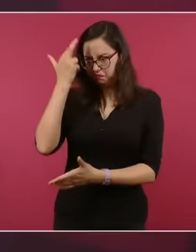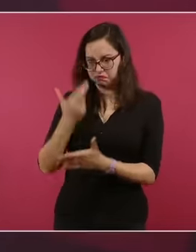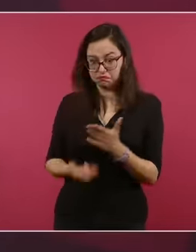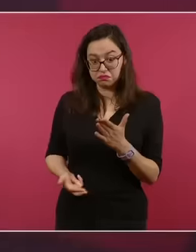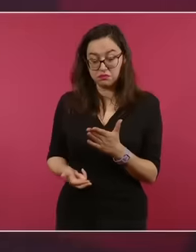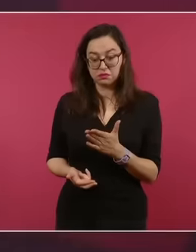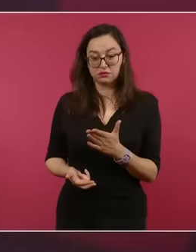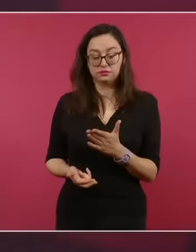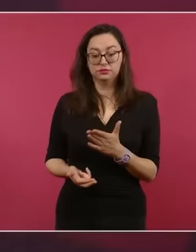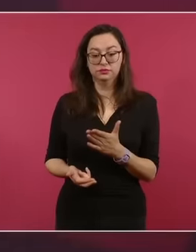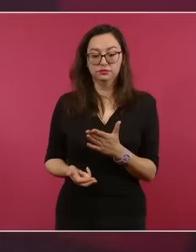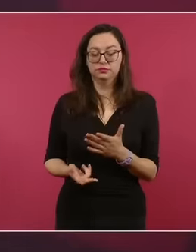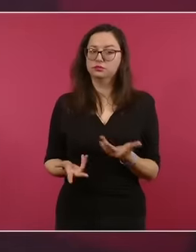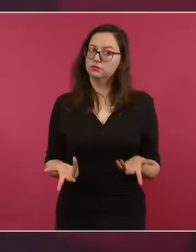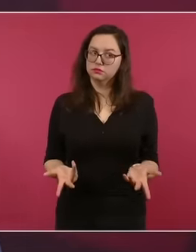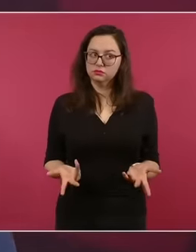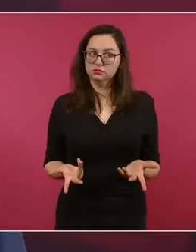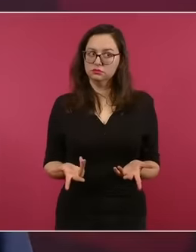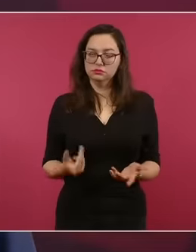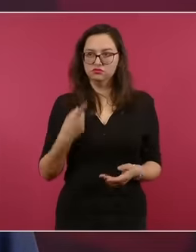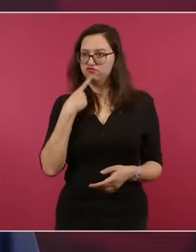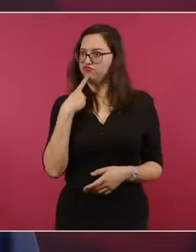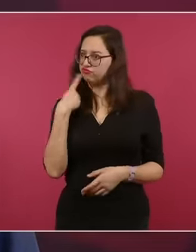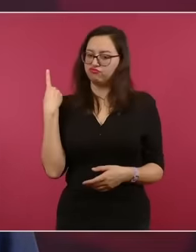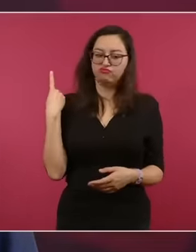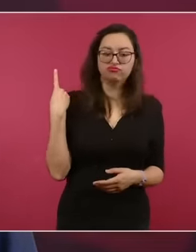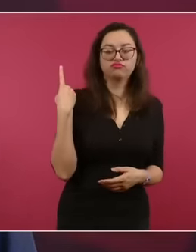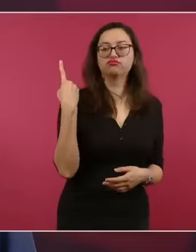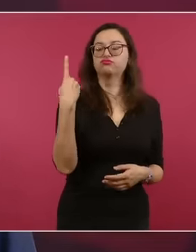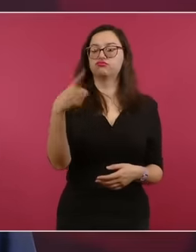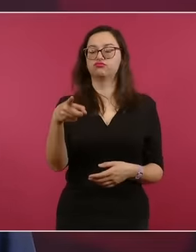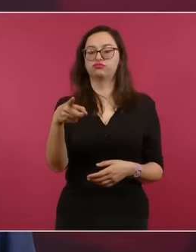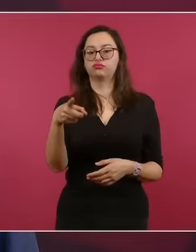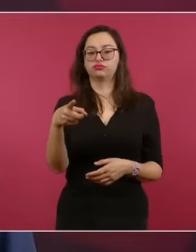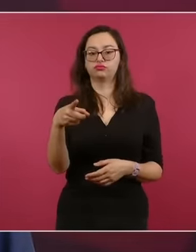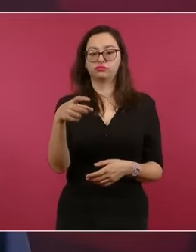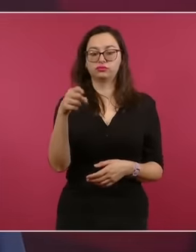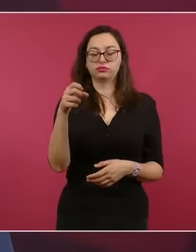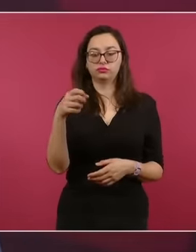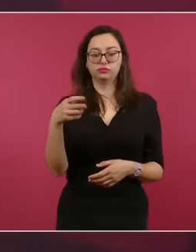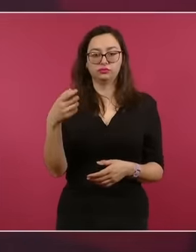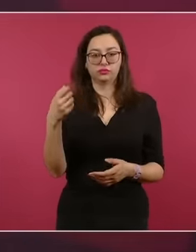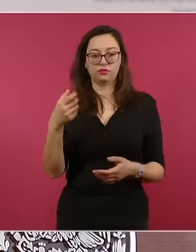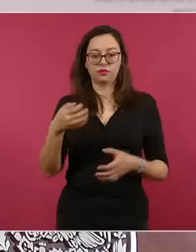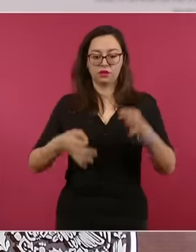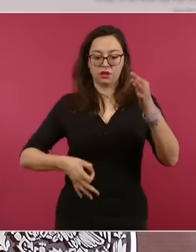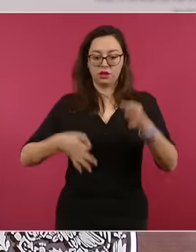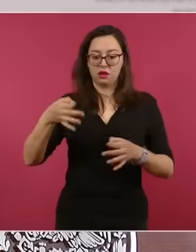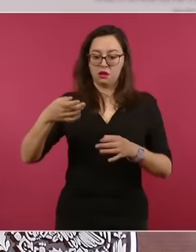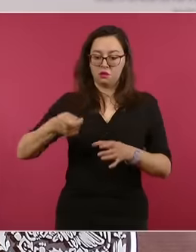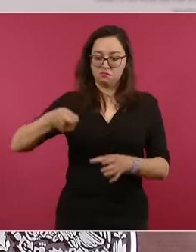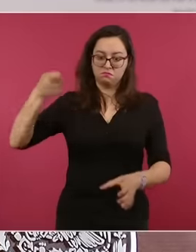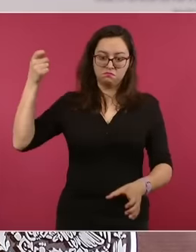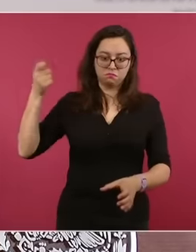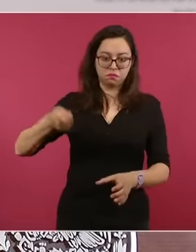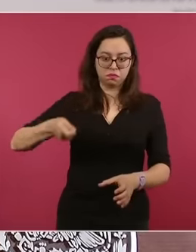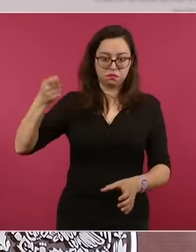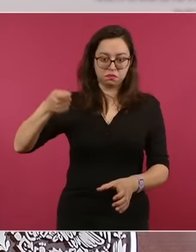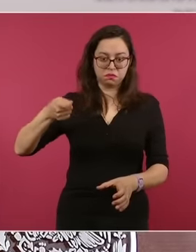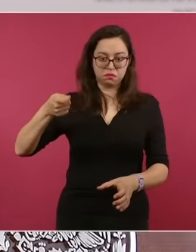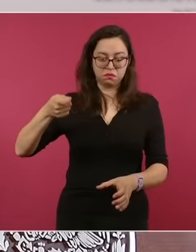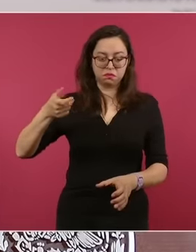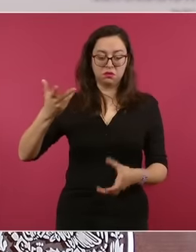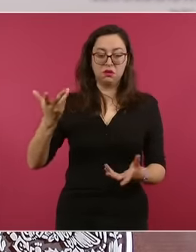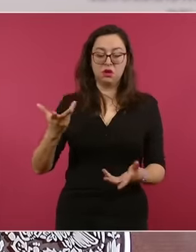afectados que puedan acudir a la Corte y que la Corte, de conformidad con la